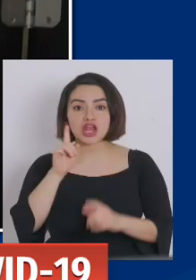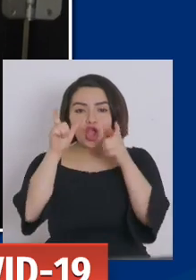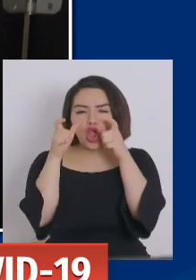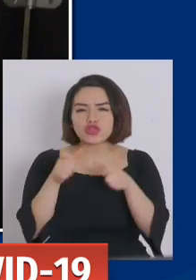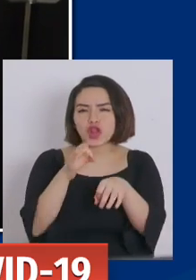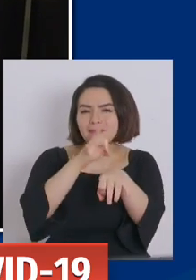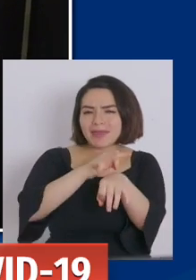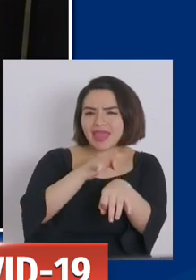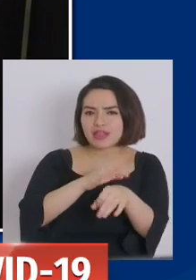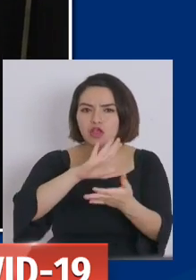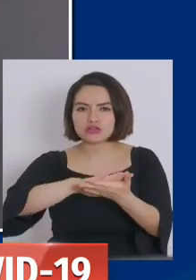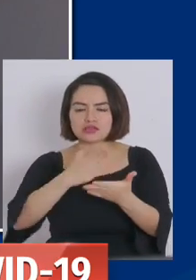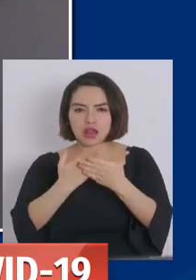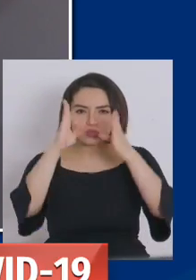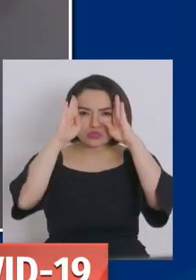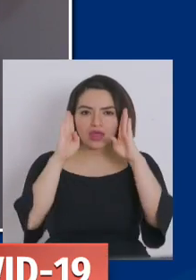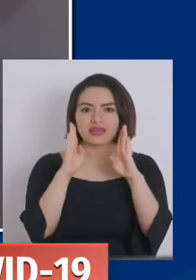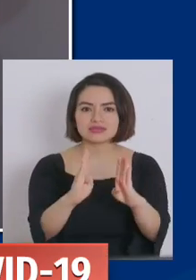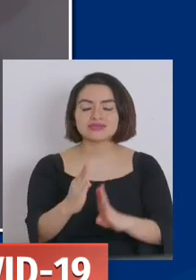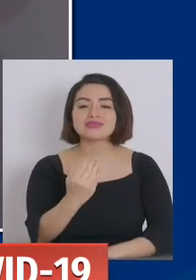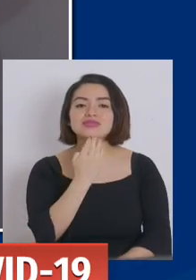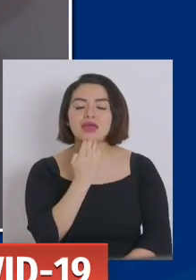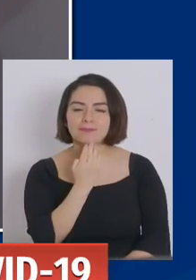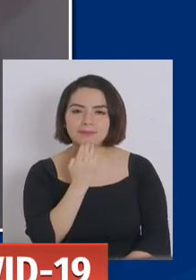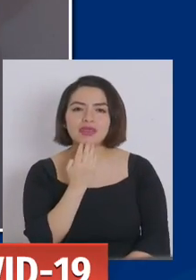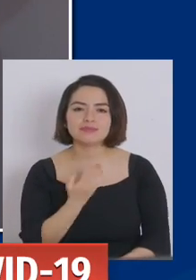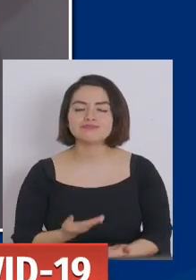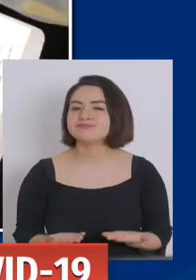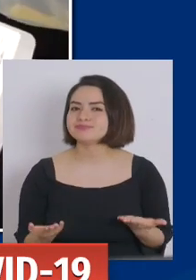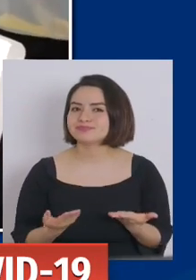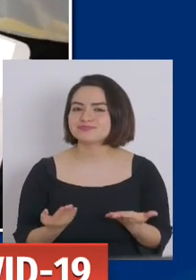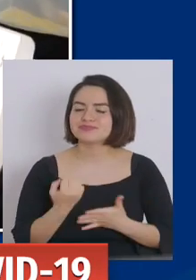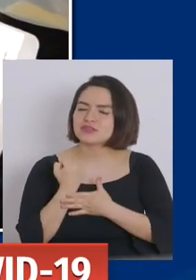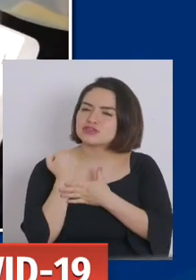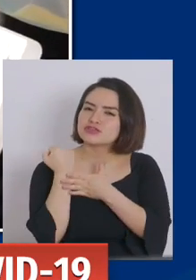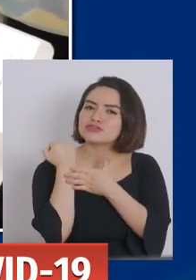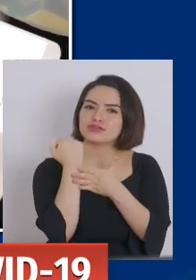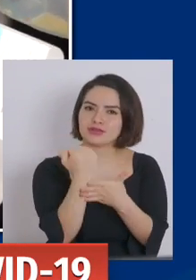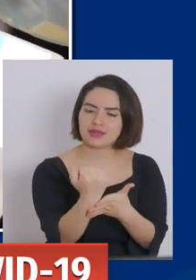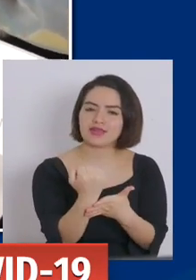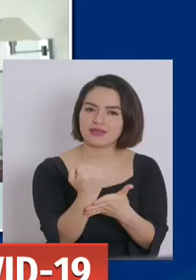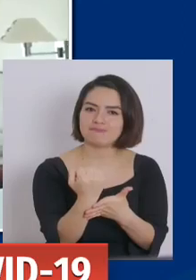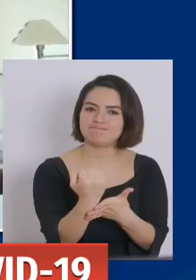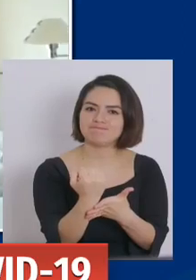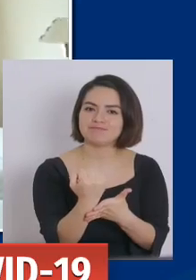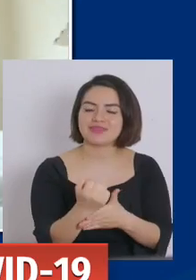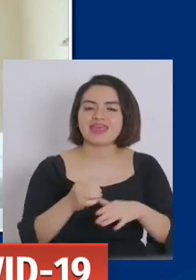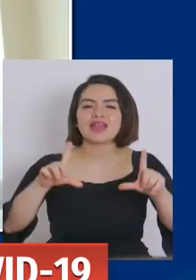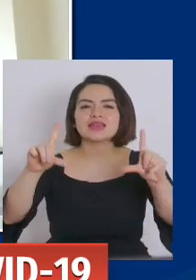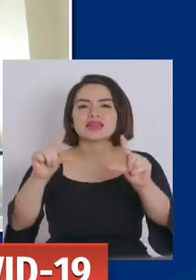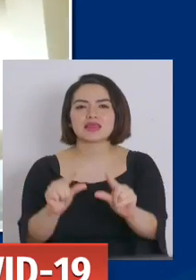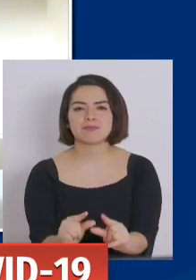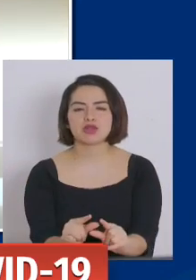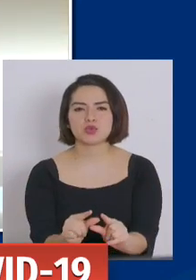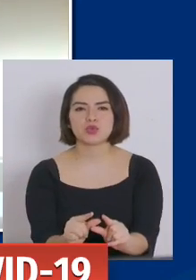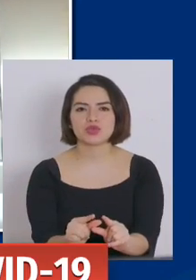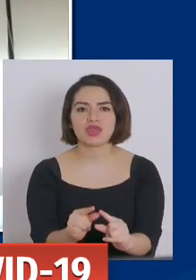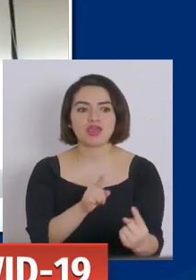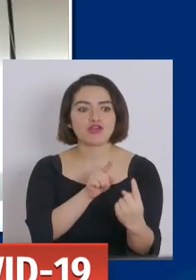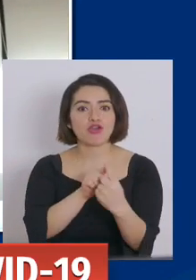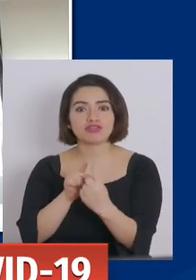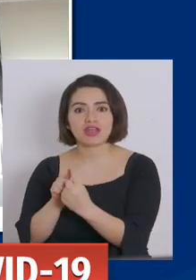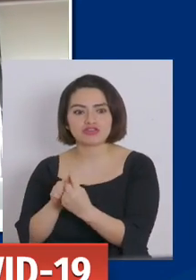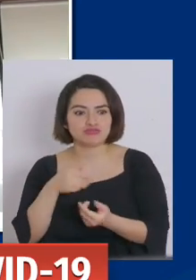médico de salud, pero también es un acto de solidaridad porque eso va a hacer que disminuya la cadena de